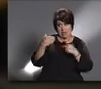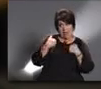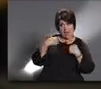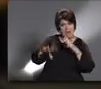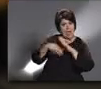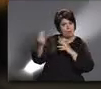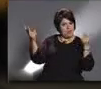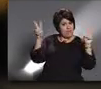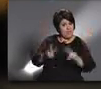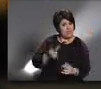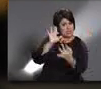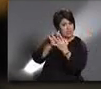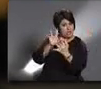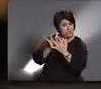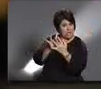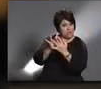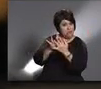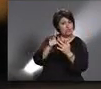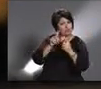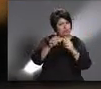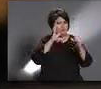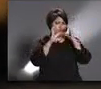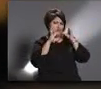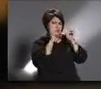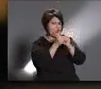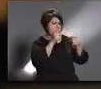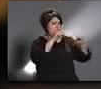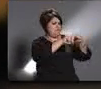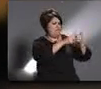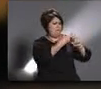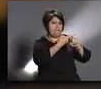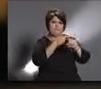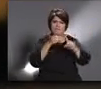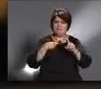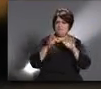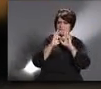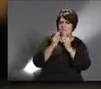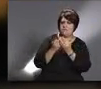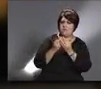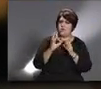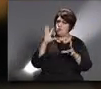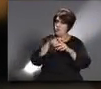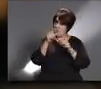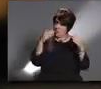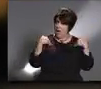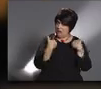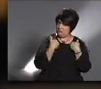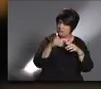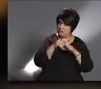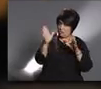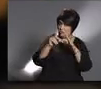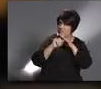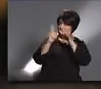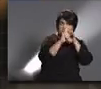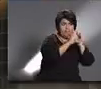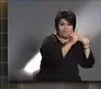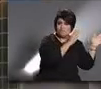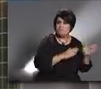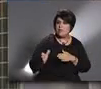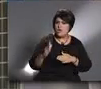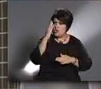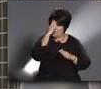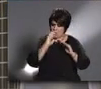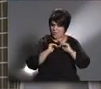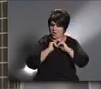Escoja una persona que viva afuera del valle del Río Grande para mantenerse en comunicación con su familia y sus amigos.